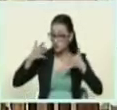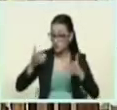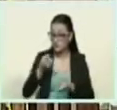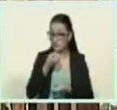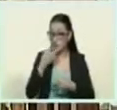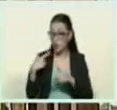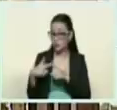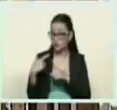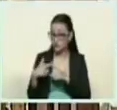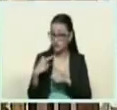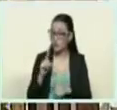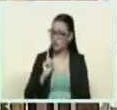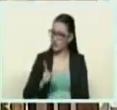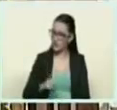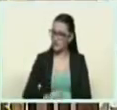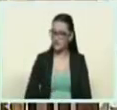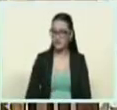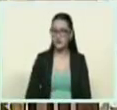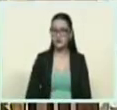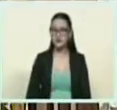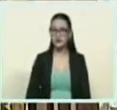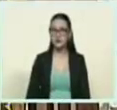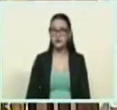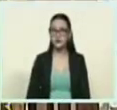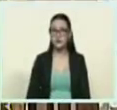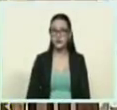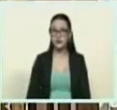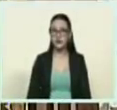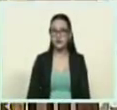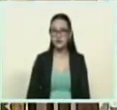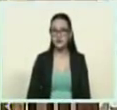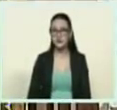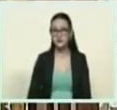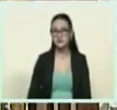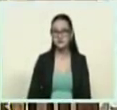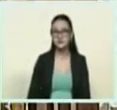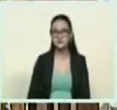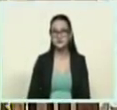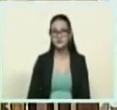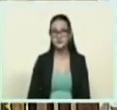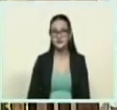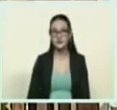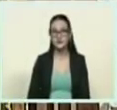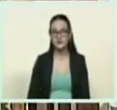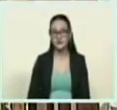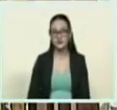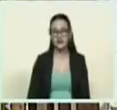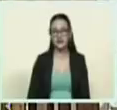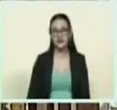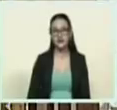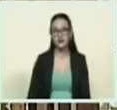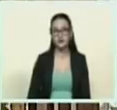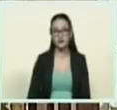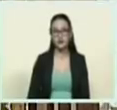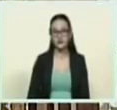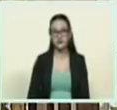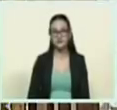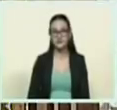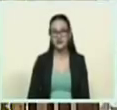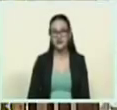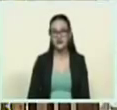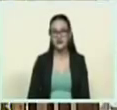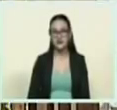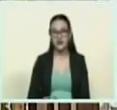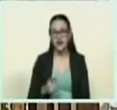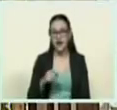Digamos, no el hipercriticismo, como decía Vladimir Ilus Ulyanoc. Que la crítica al autocrítico sea un